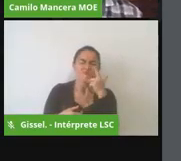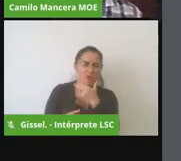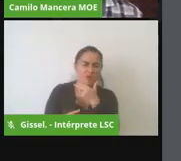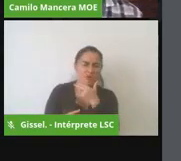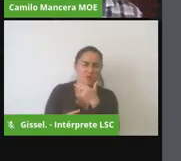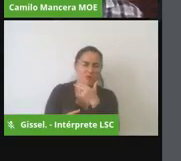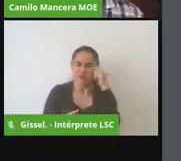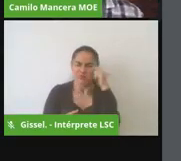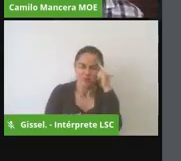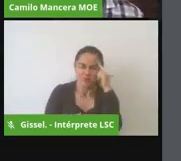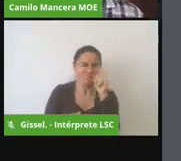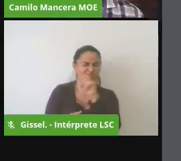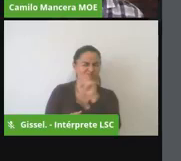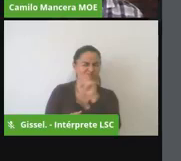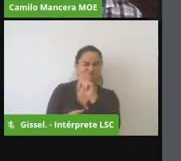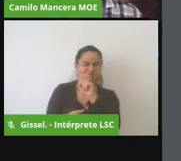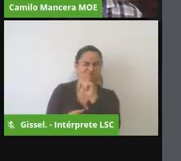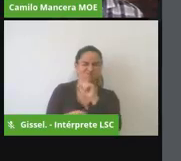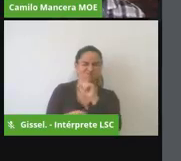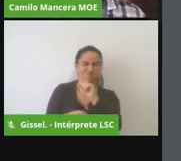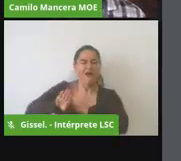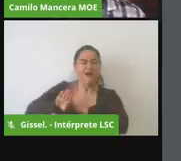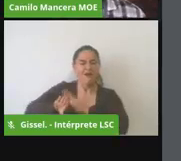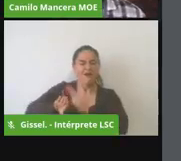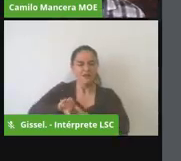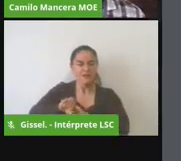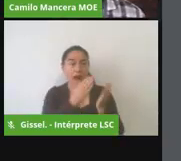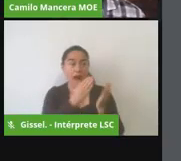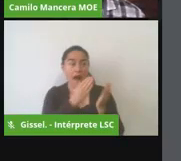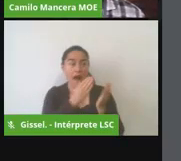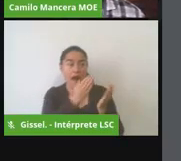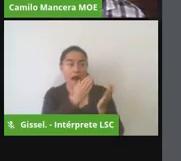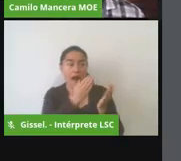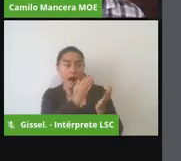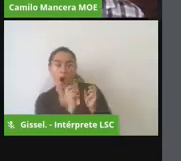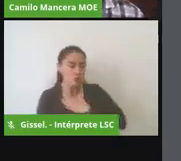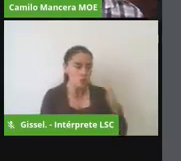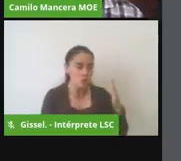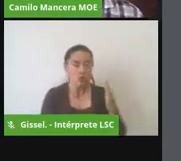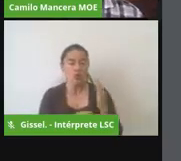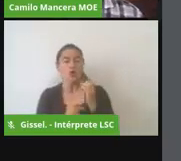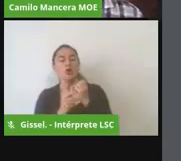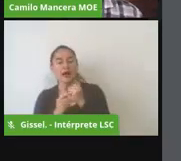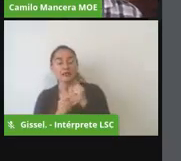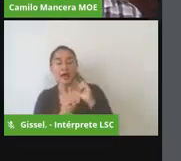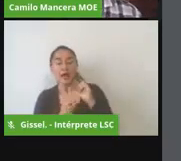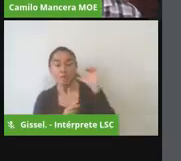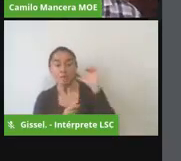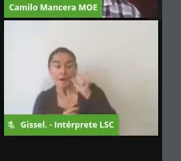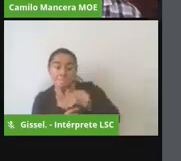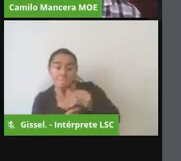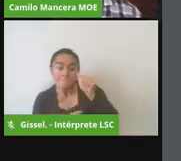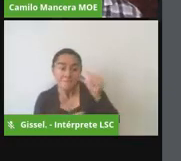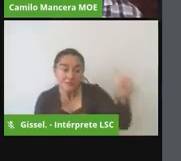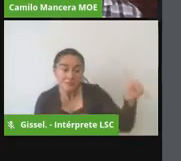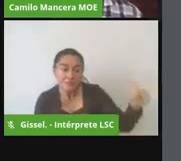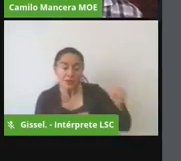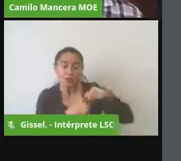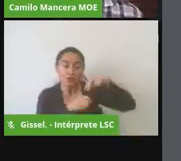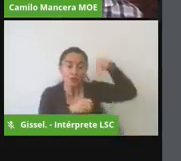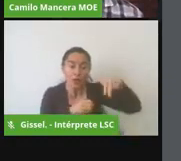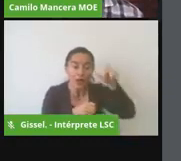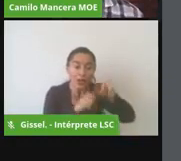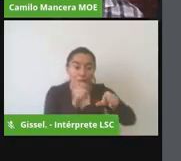diciéndonos qué es lo que está pasando y si están evidenciando alguna irregularidad nosotros y hemos